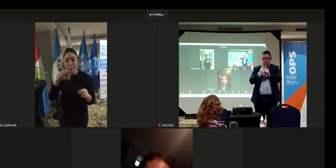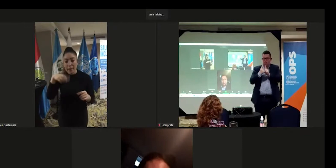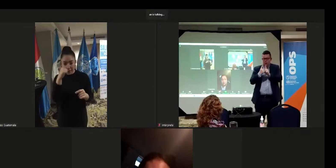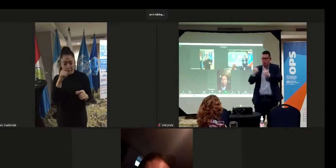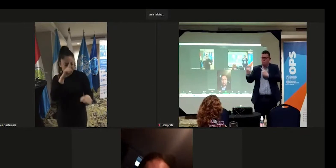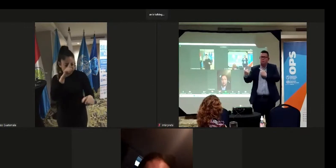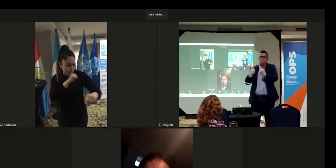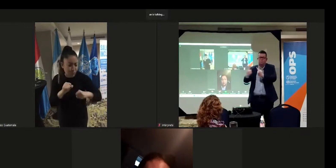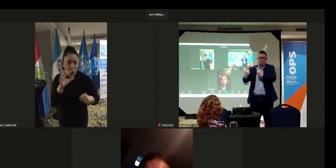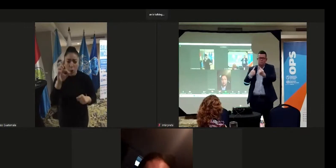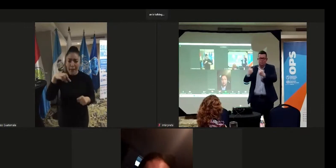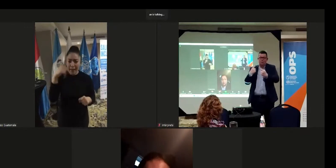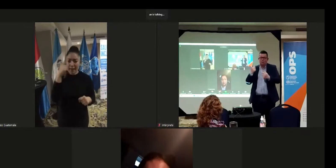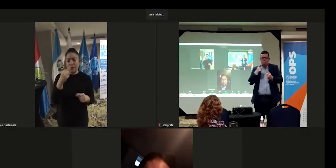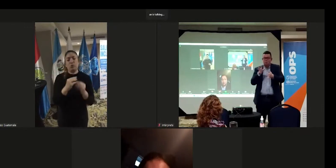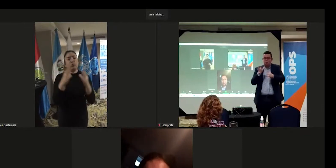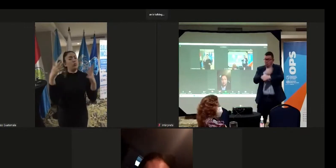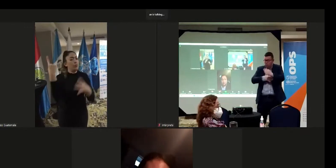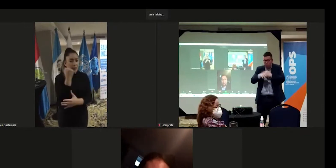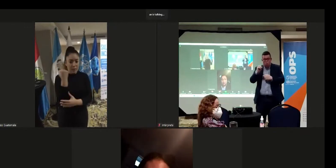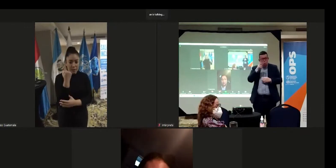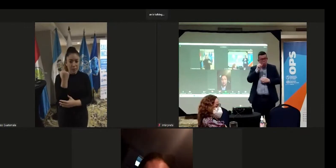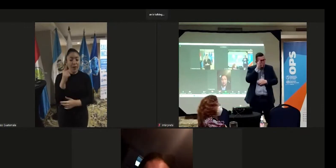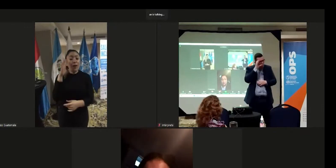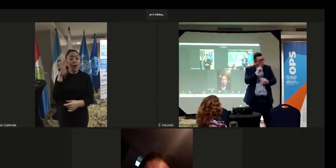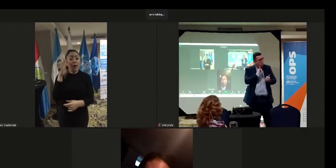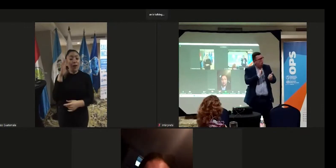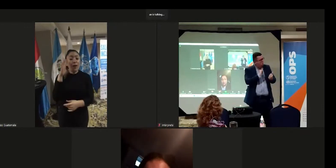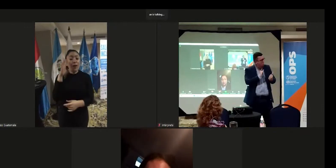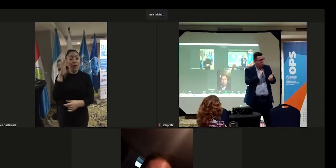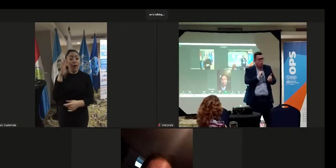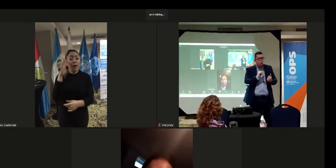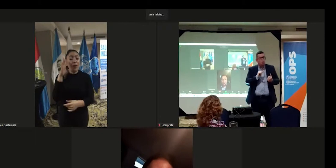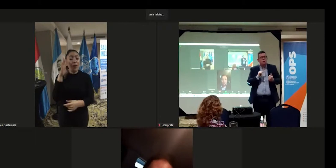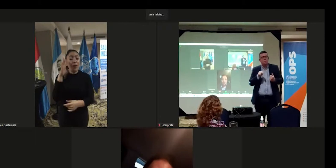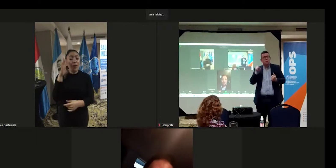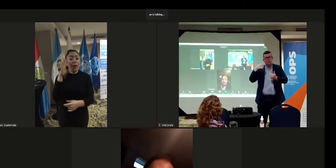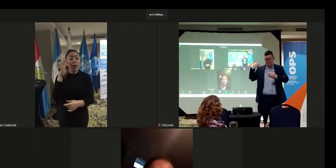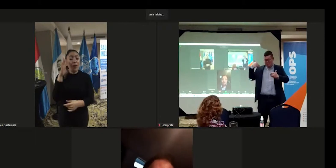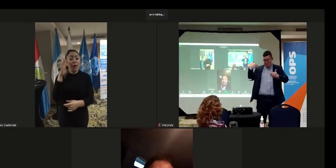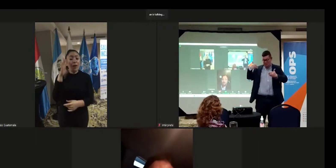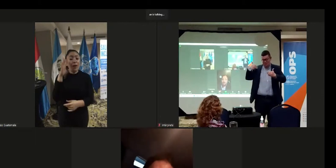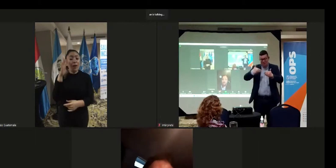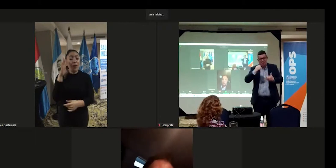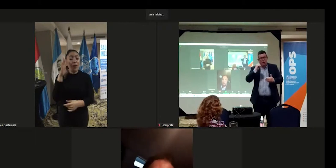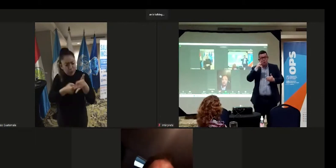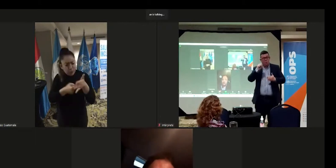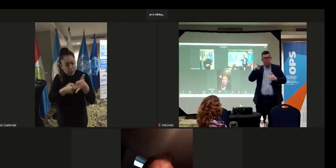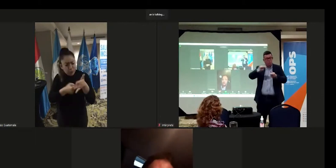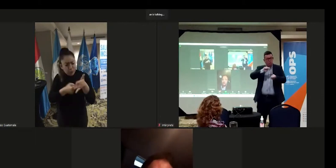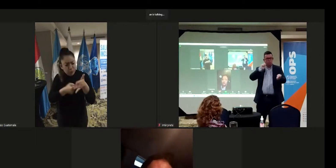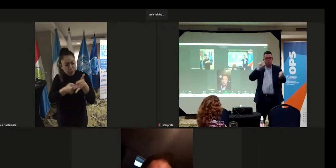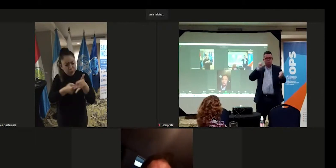con la OPS ha sido de suma importancia porque hemos podido tener la posibilidad de sentarnos, de conversar, de mostrar